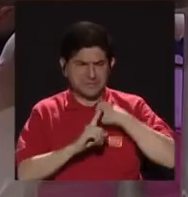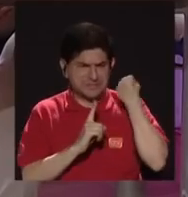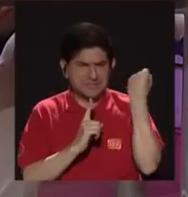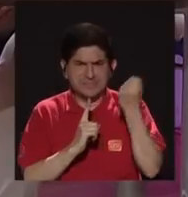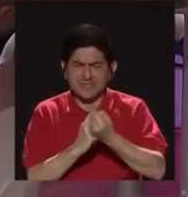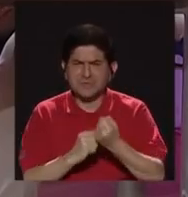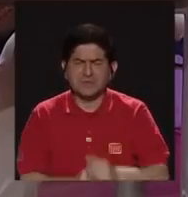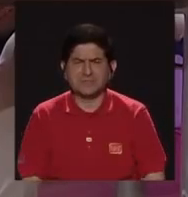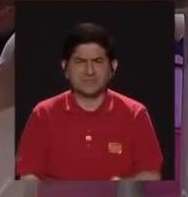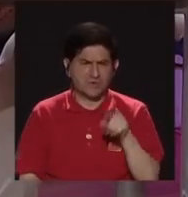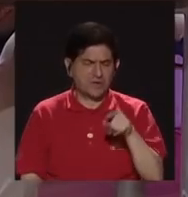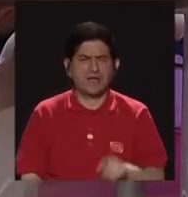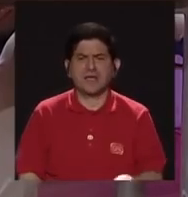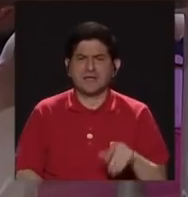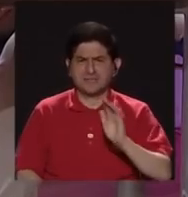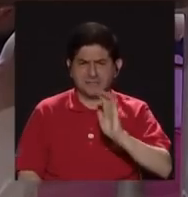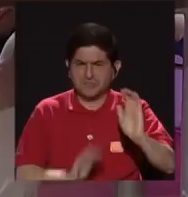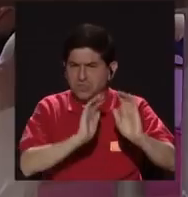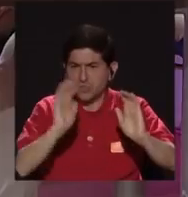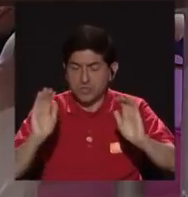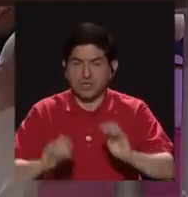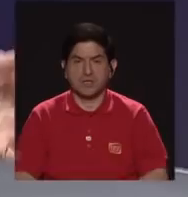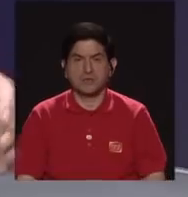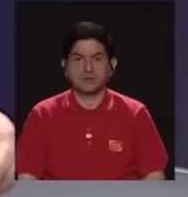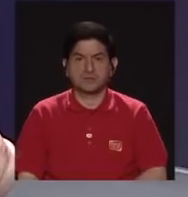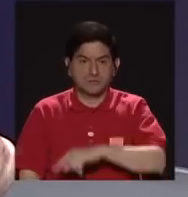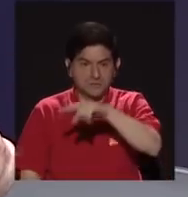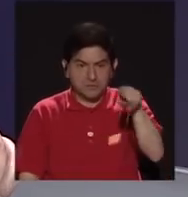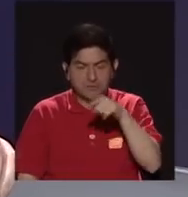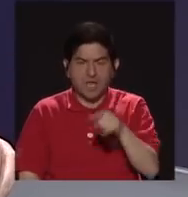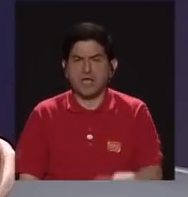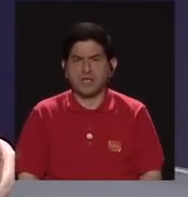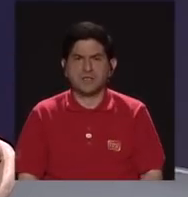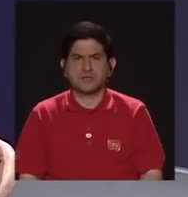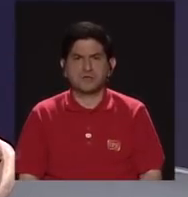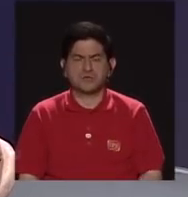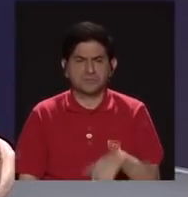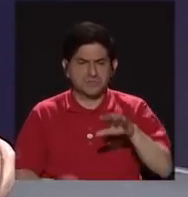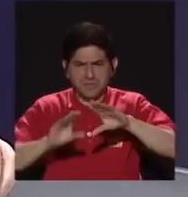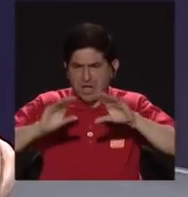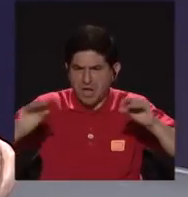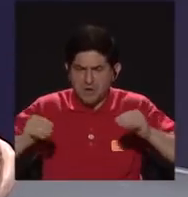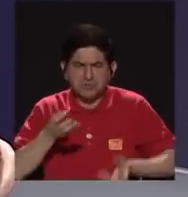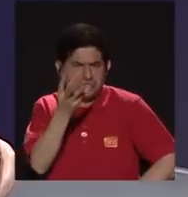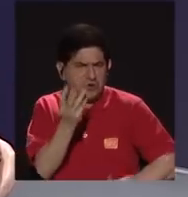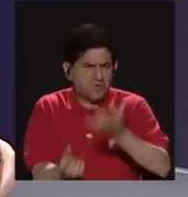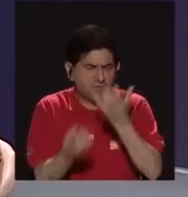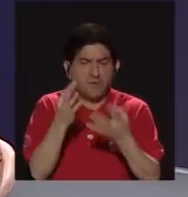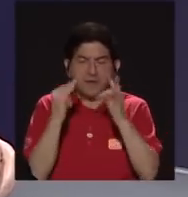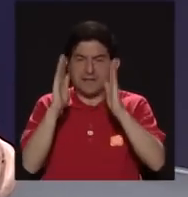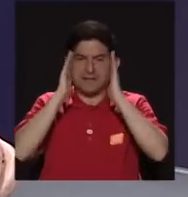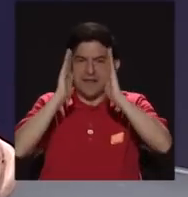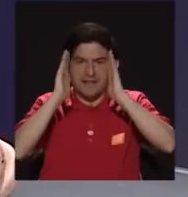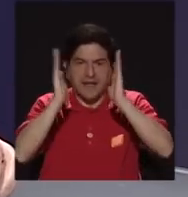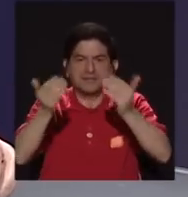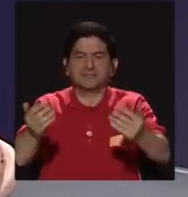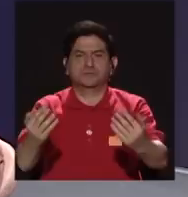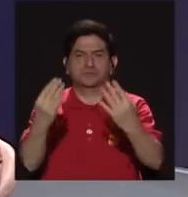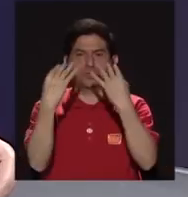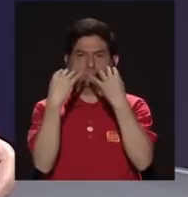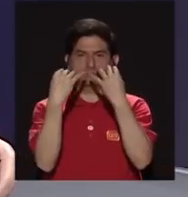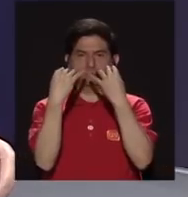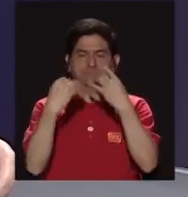que se sentían estas criaturas, para haber, pues, prendido fuego a esos colchones para poder llamar la atención. ¿Verdad?